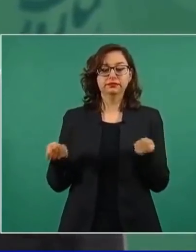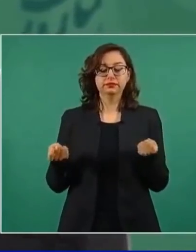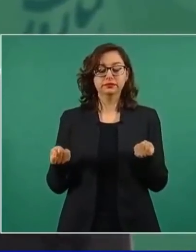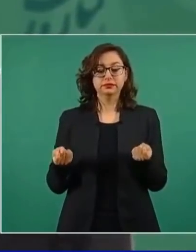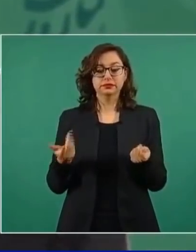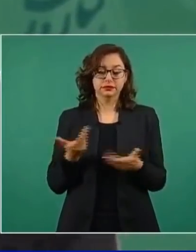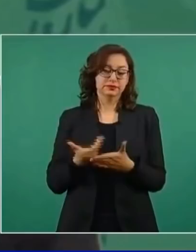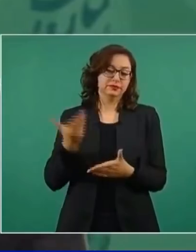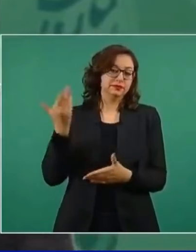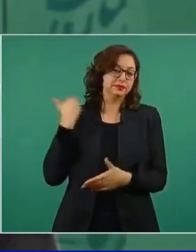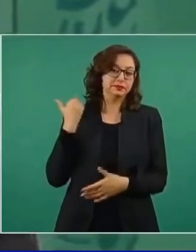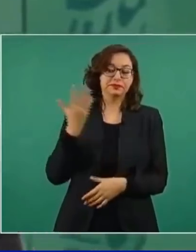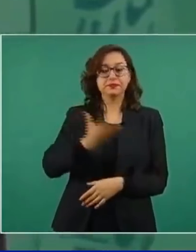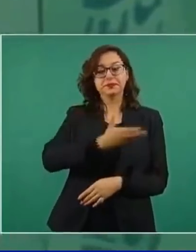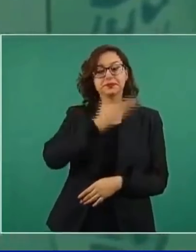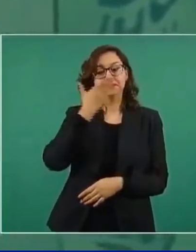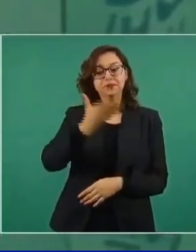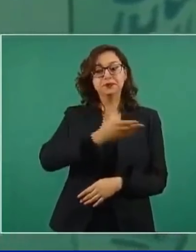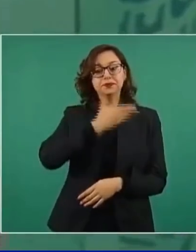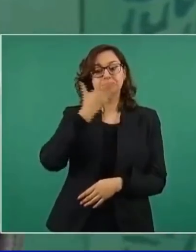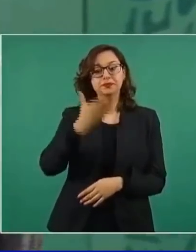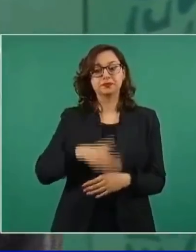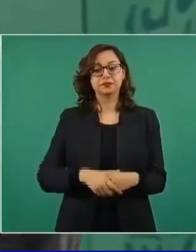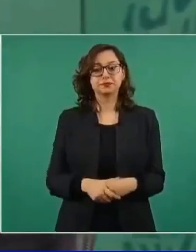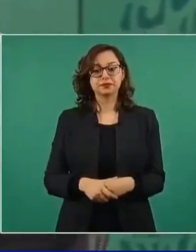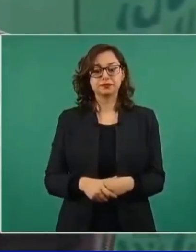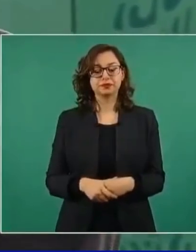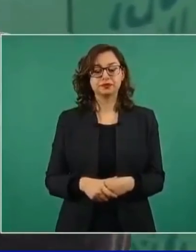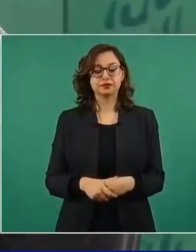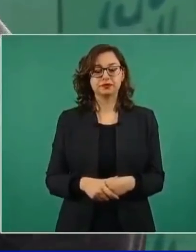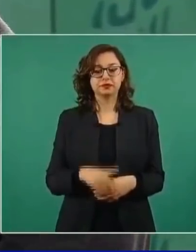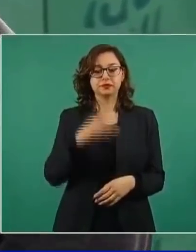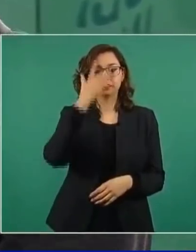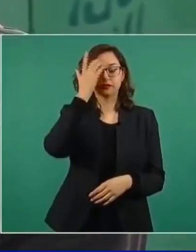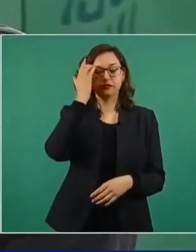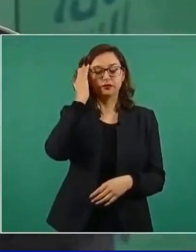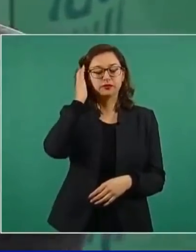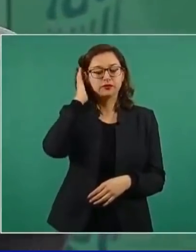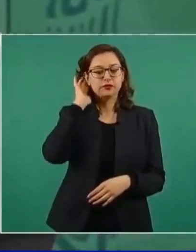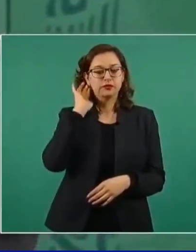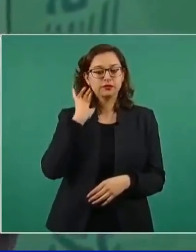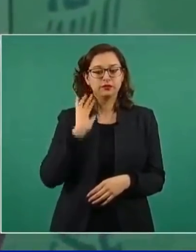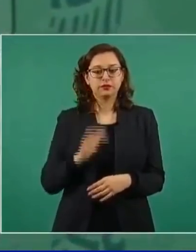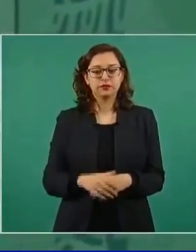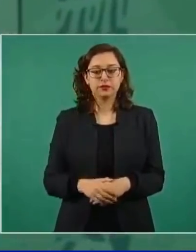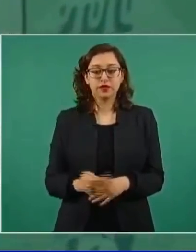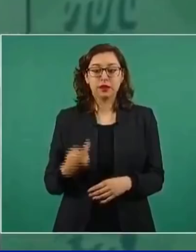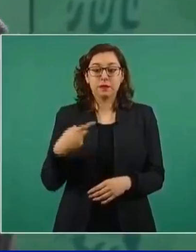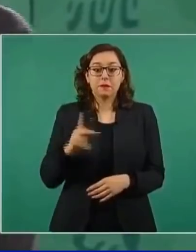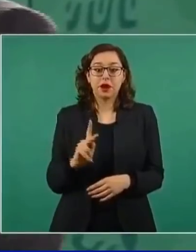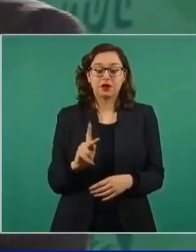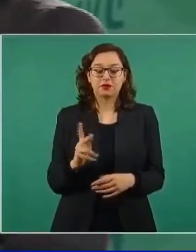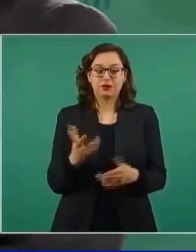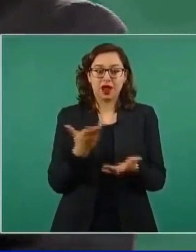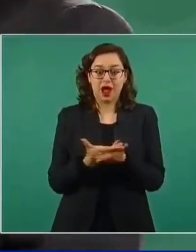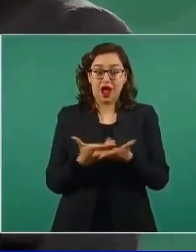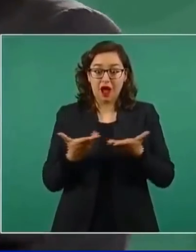logra reformar el Poder Judicial